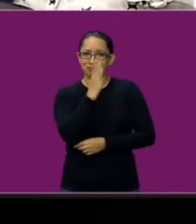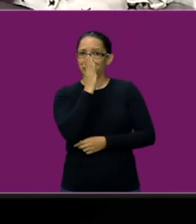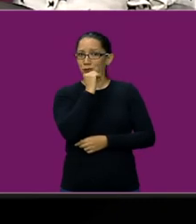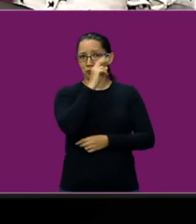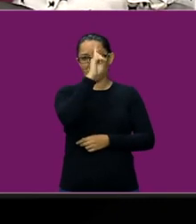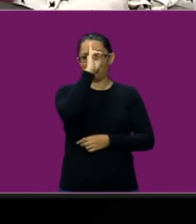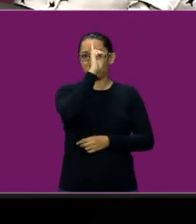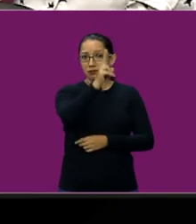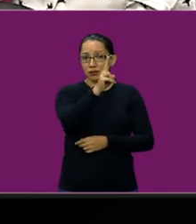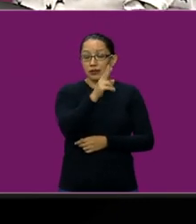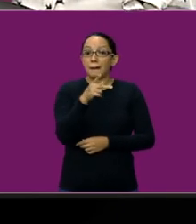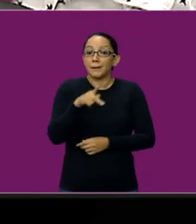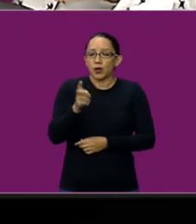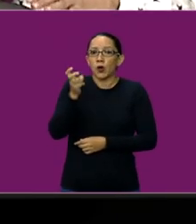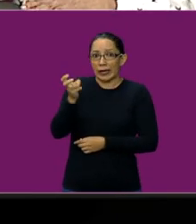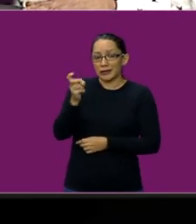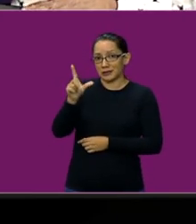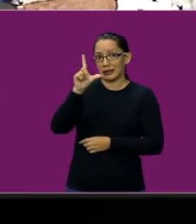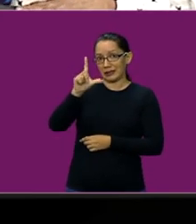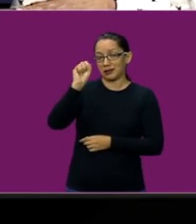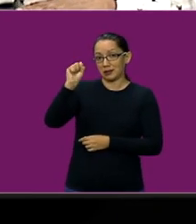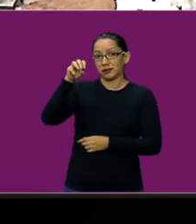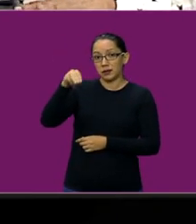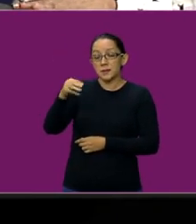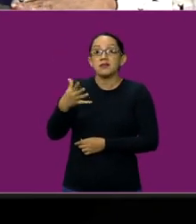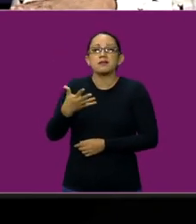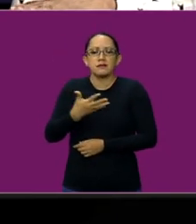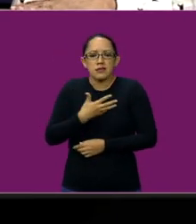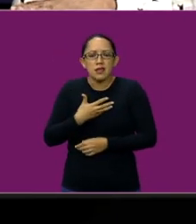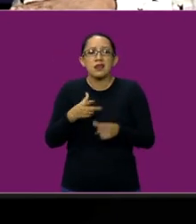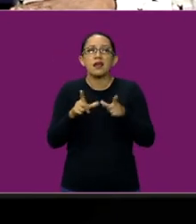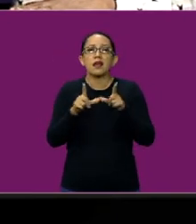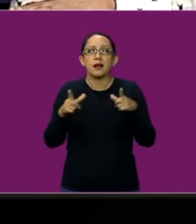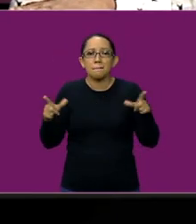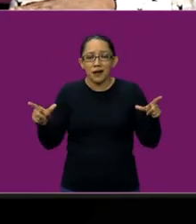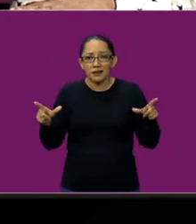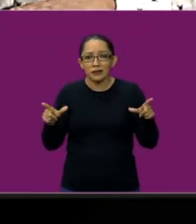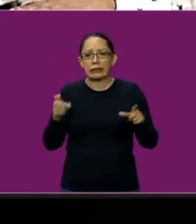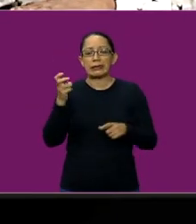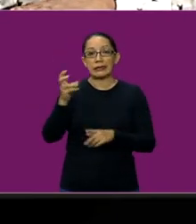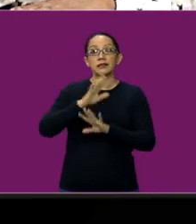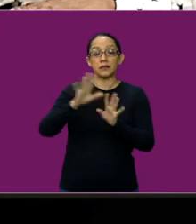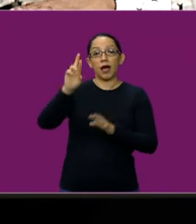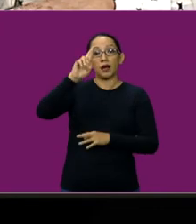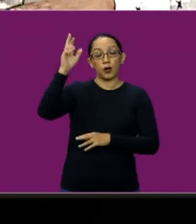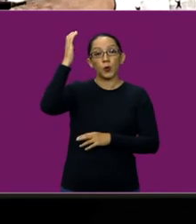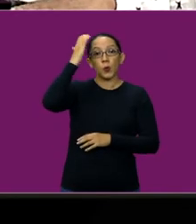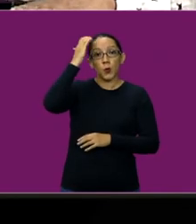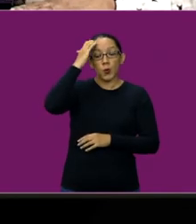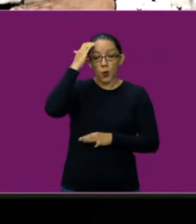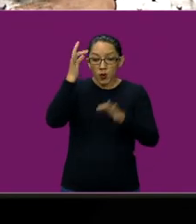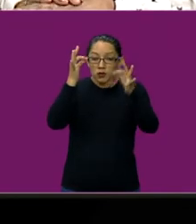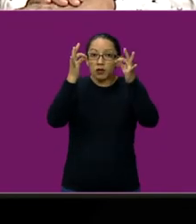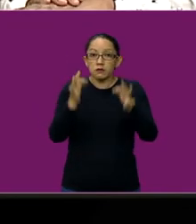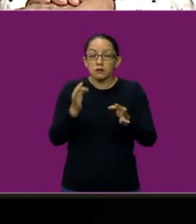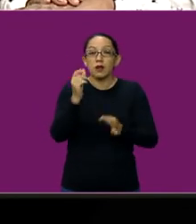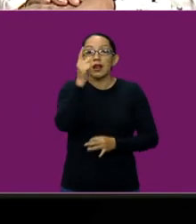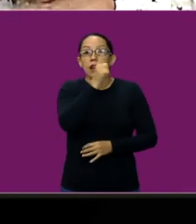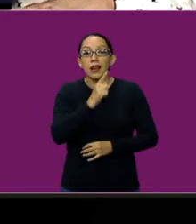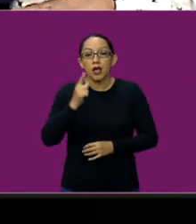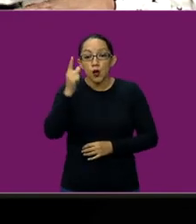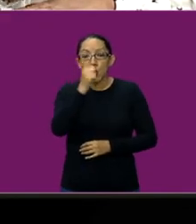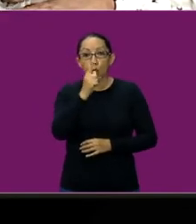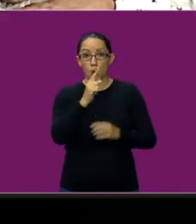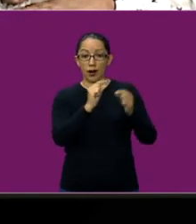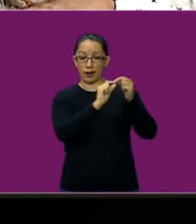gramática. Es un idioma reconocido como patrimonio lingüístico de la comunidad de sordos, reconocido en el 2005